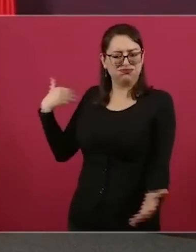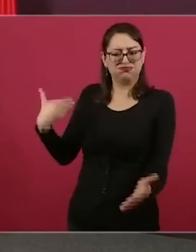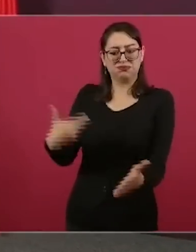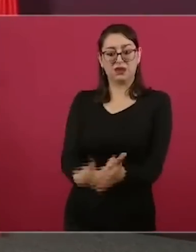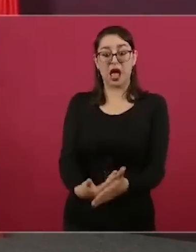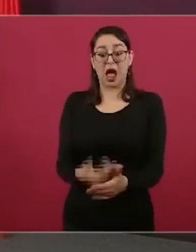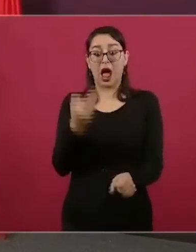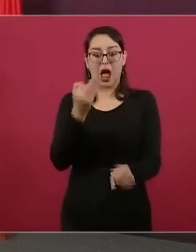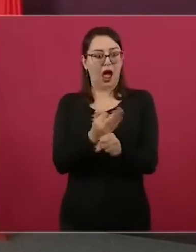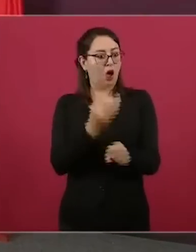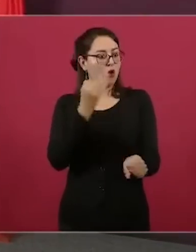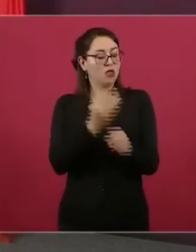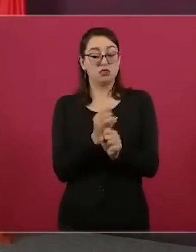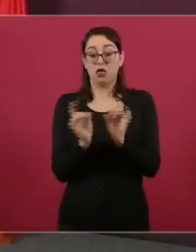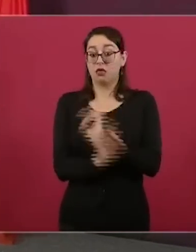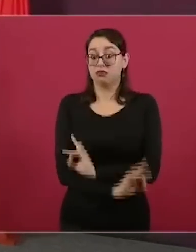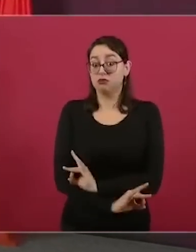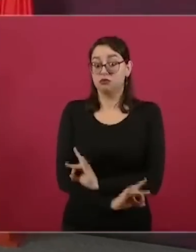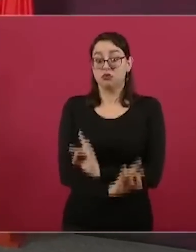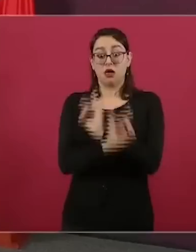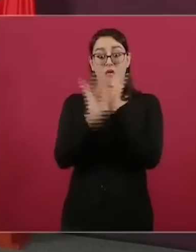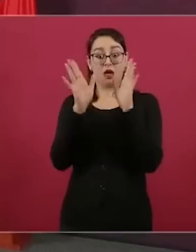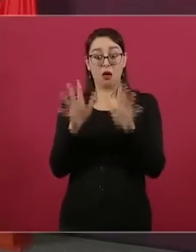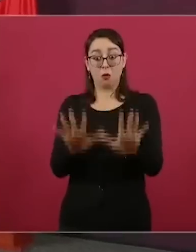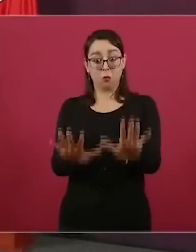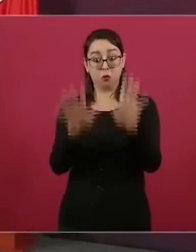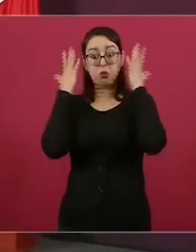y cambie